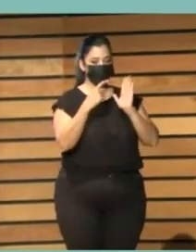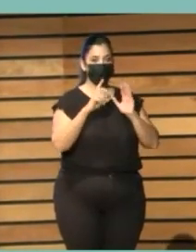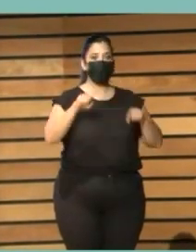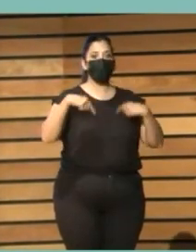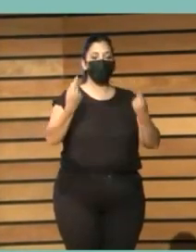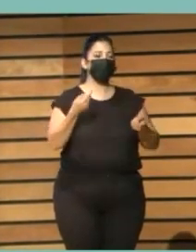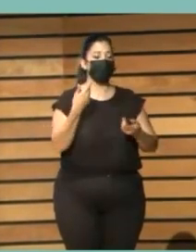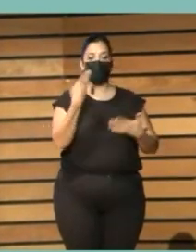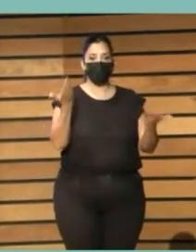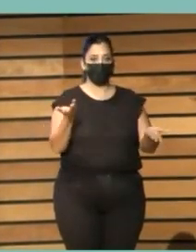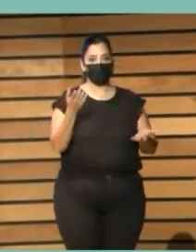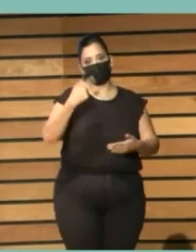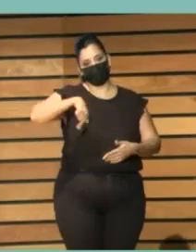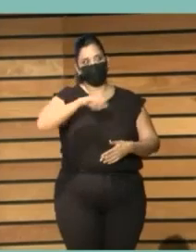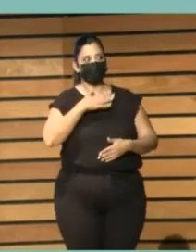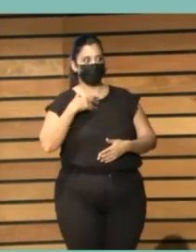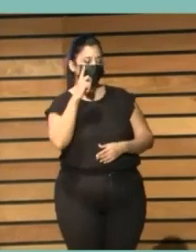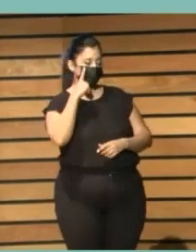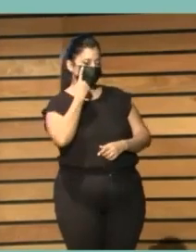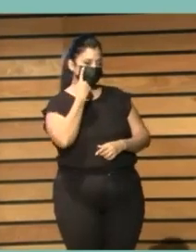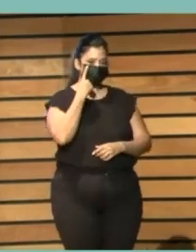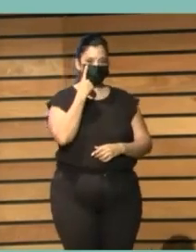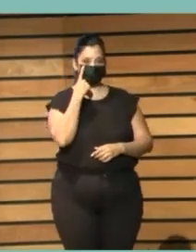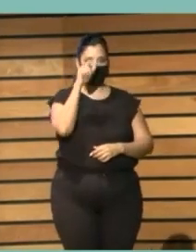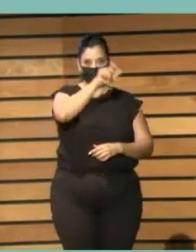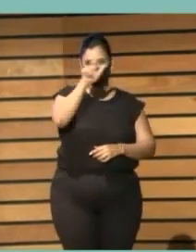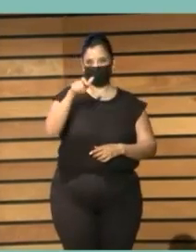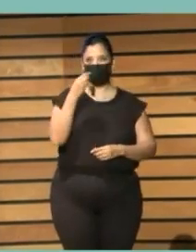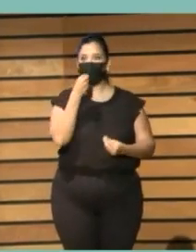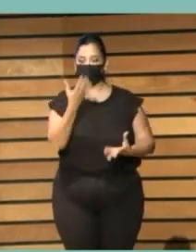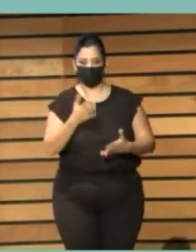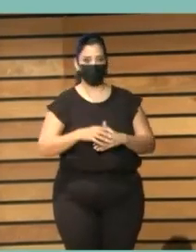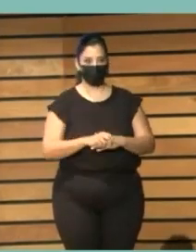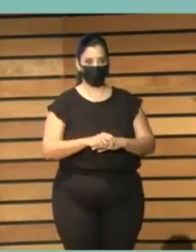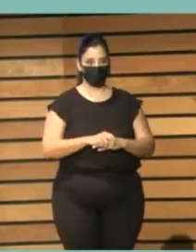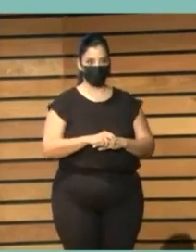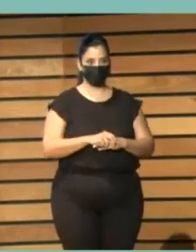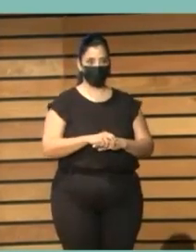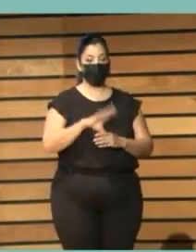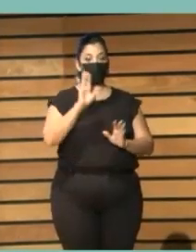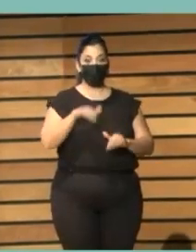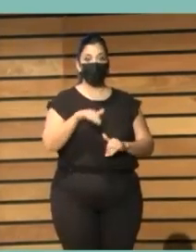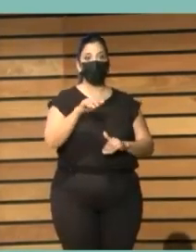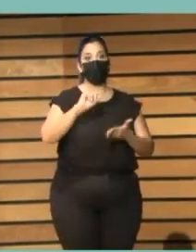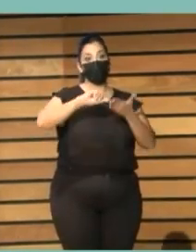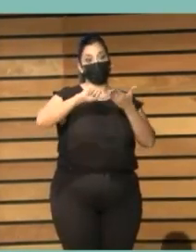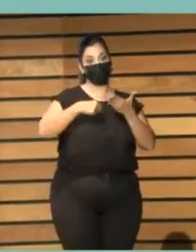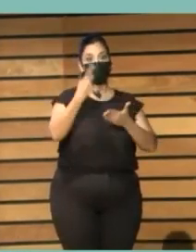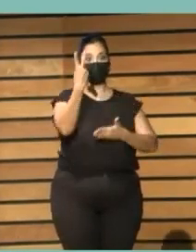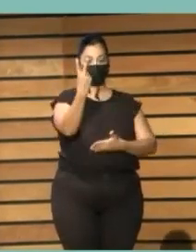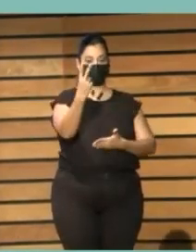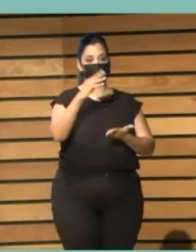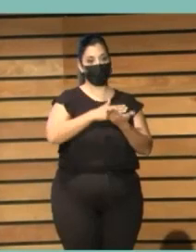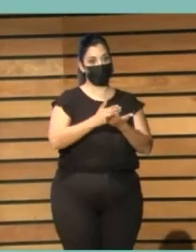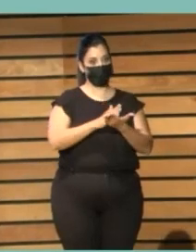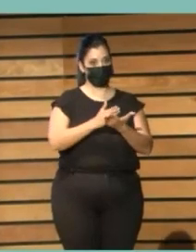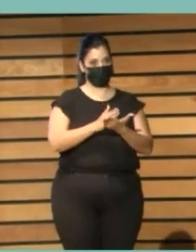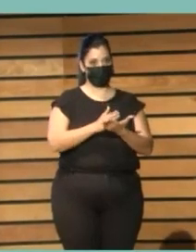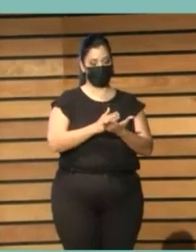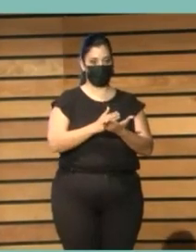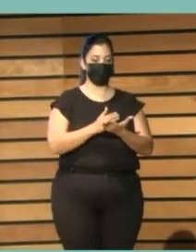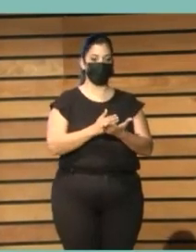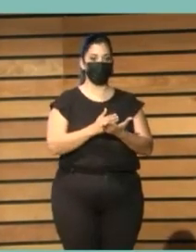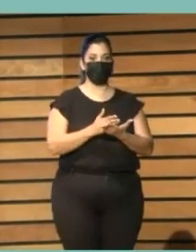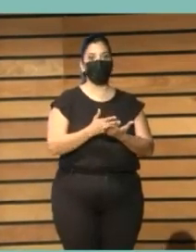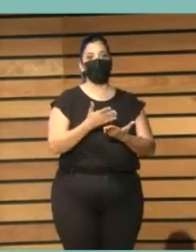El proyecto, tal como lo hemos completado, contemplaría la contratación de dos personas mediadoras para estos espacios de ciudadanía